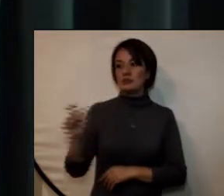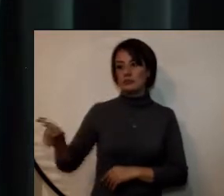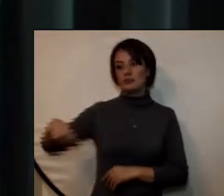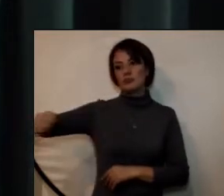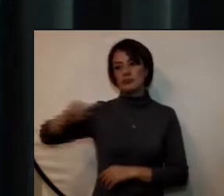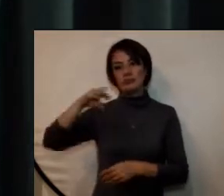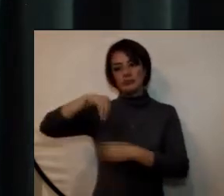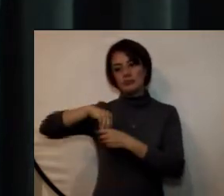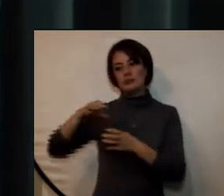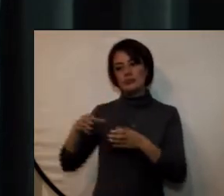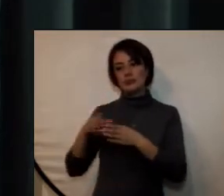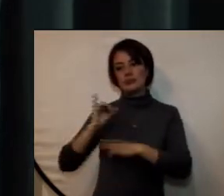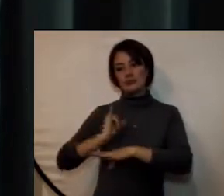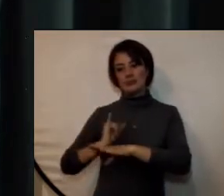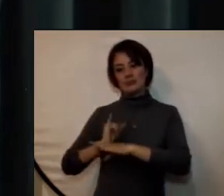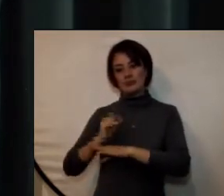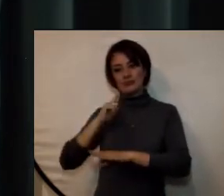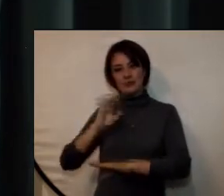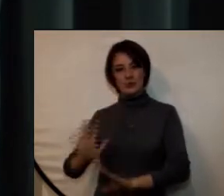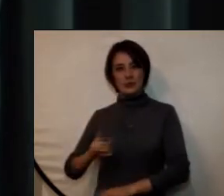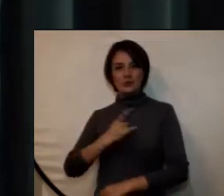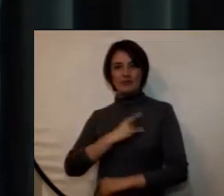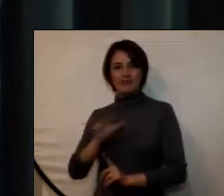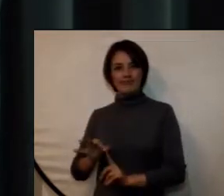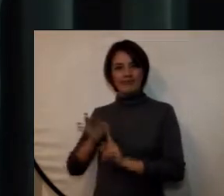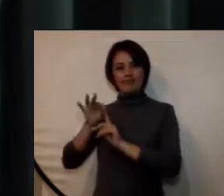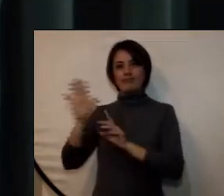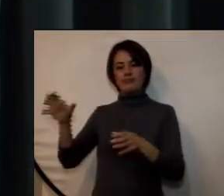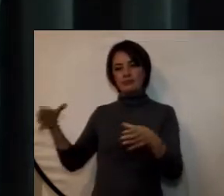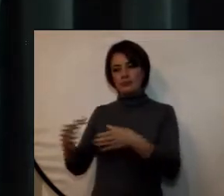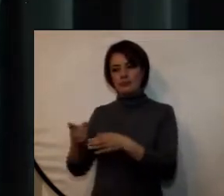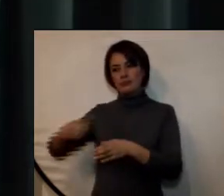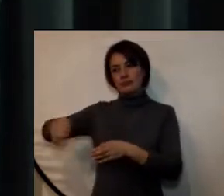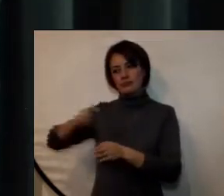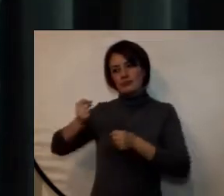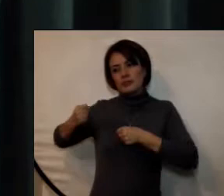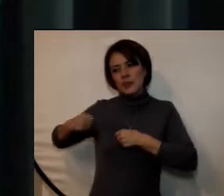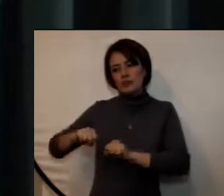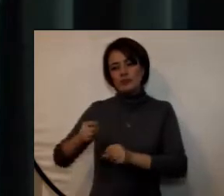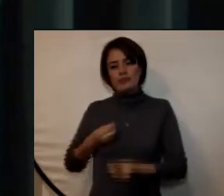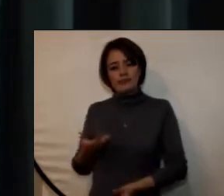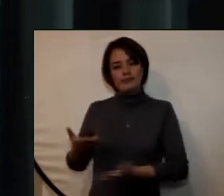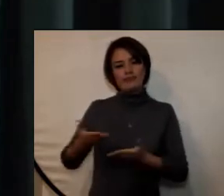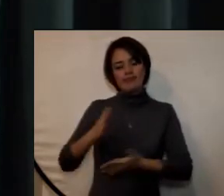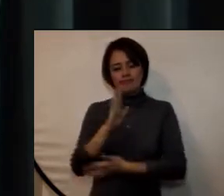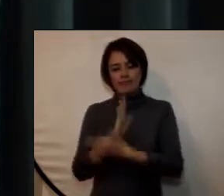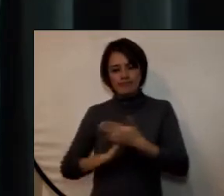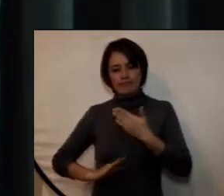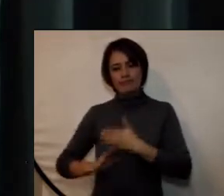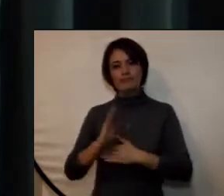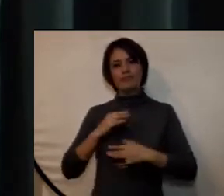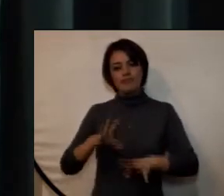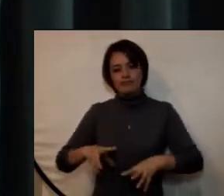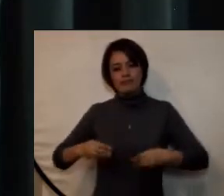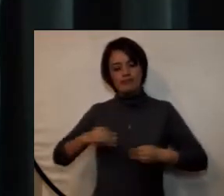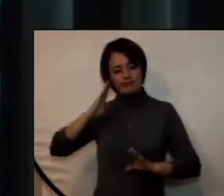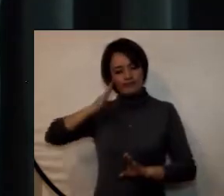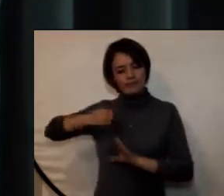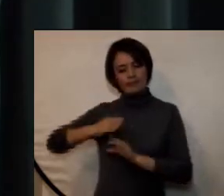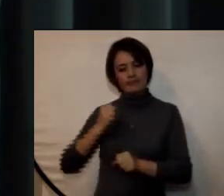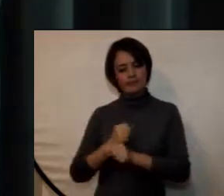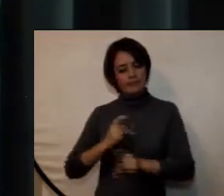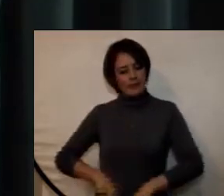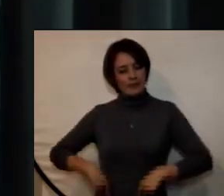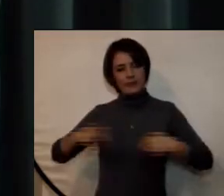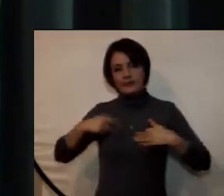parte de esta institución de educación superior por el esfuerzo, entrega, abnegación y la consagración de sus propias